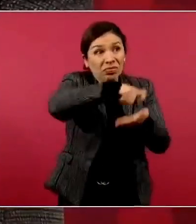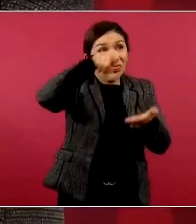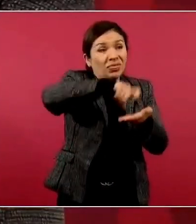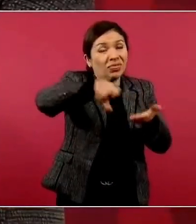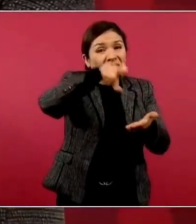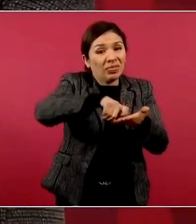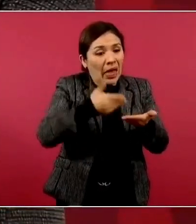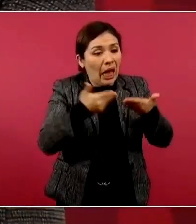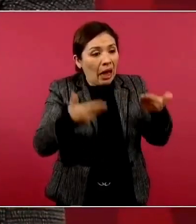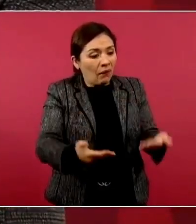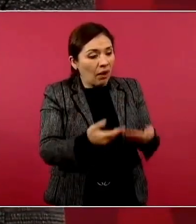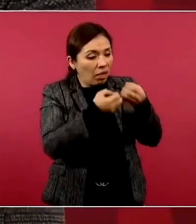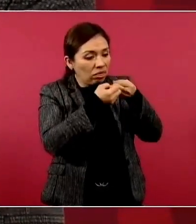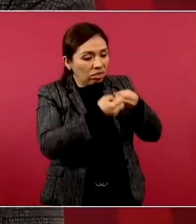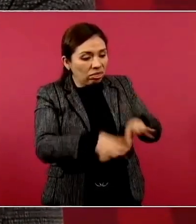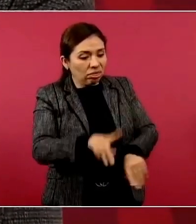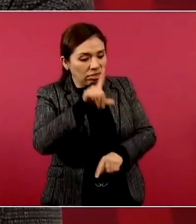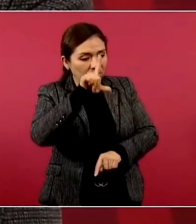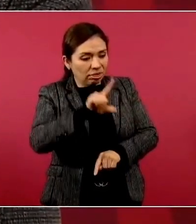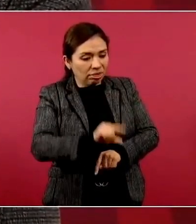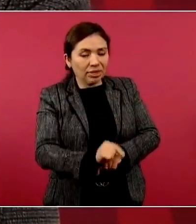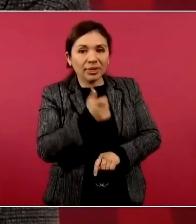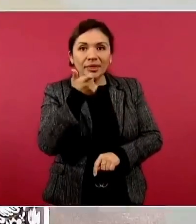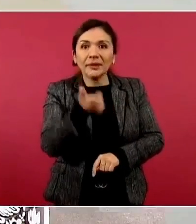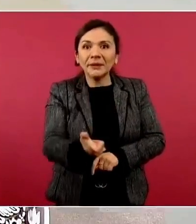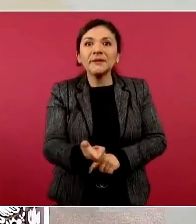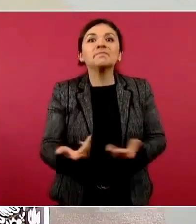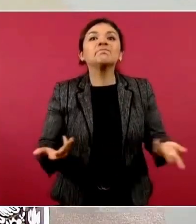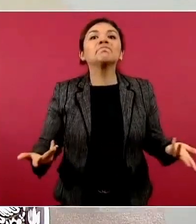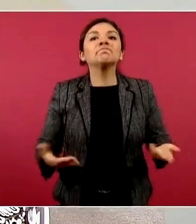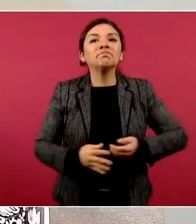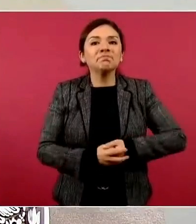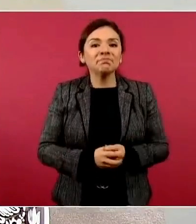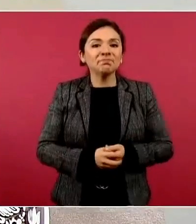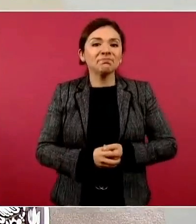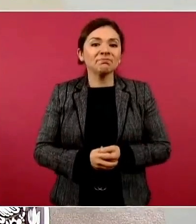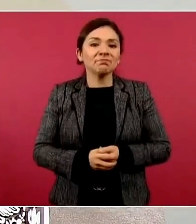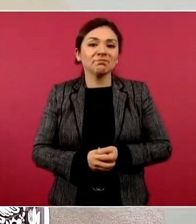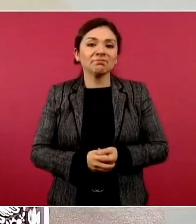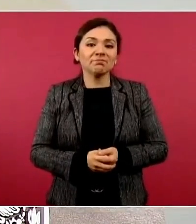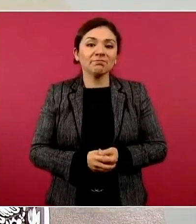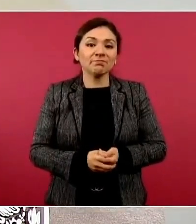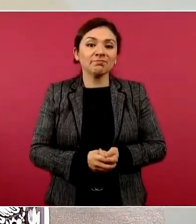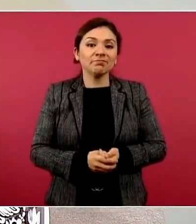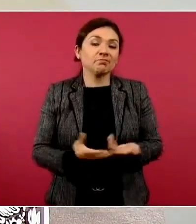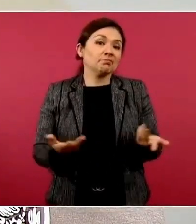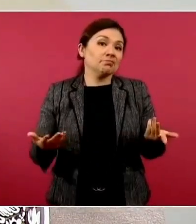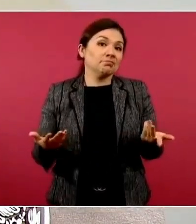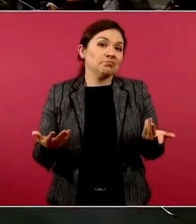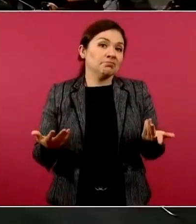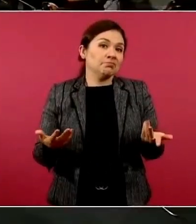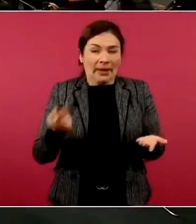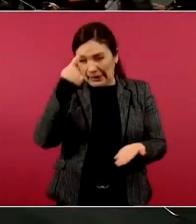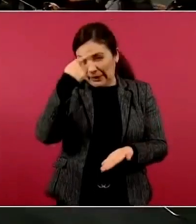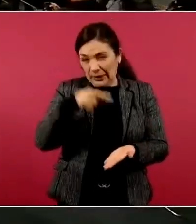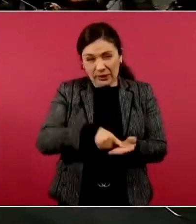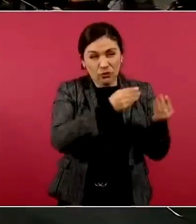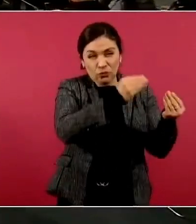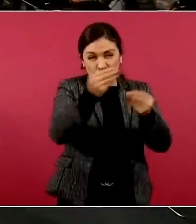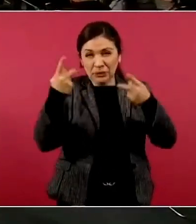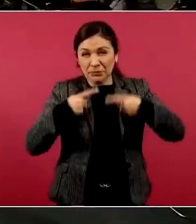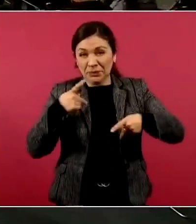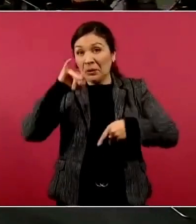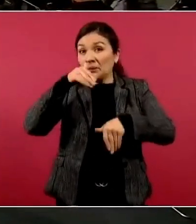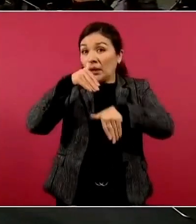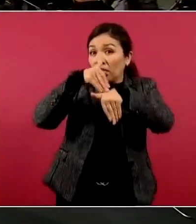pero no creo que les hayan hecho caso, pero de todas